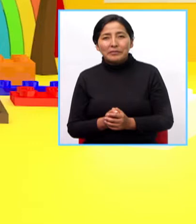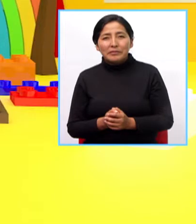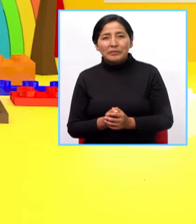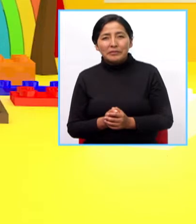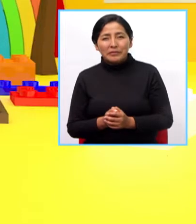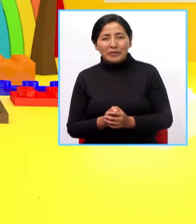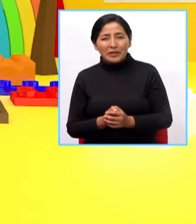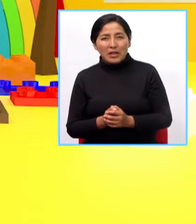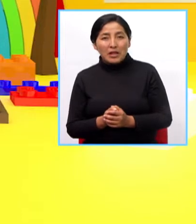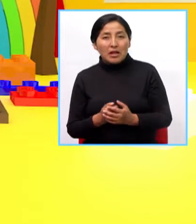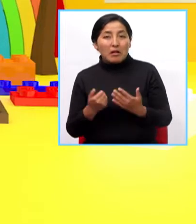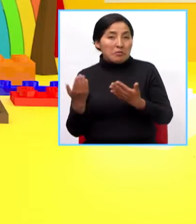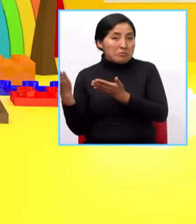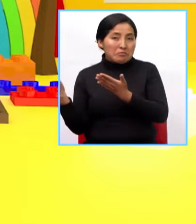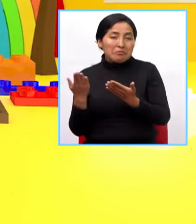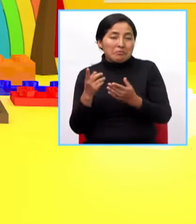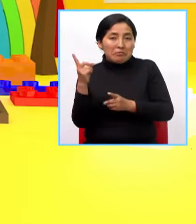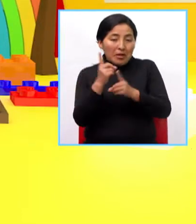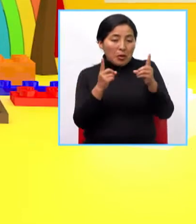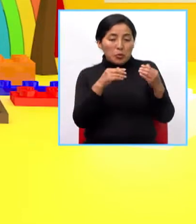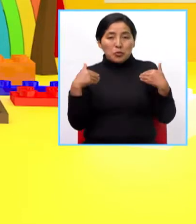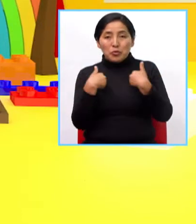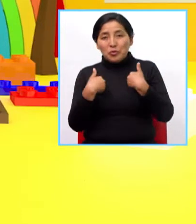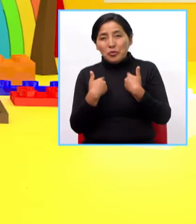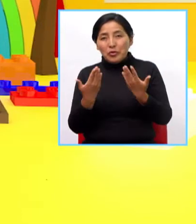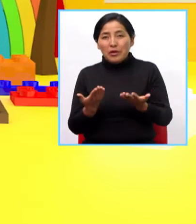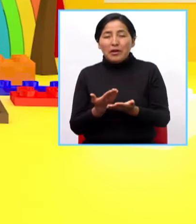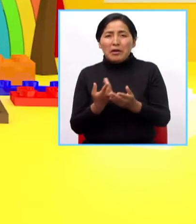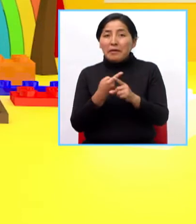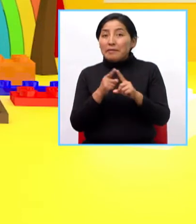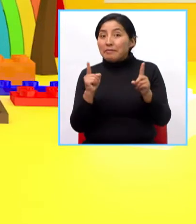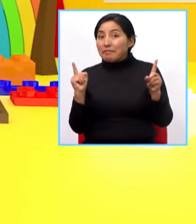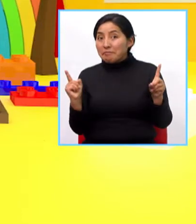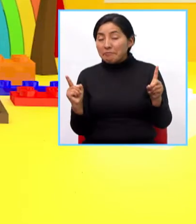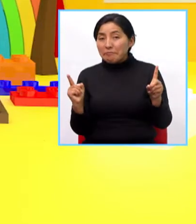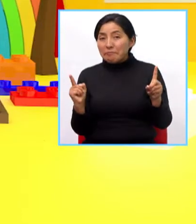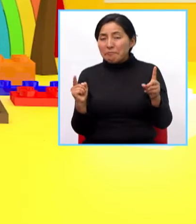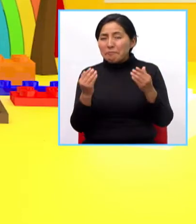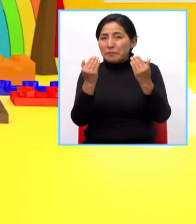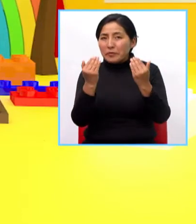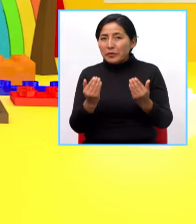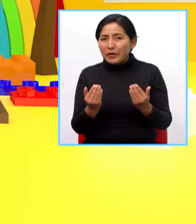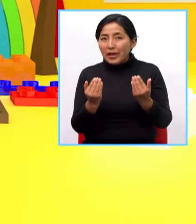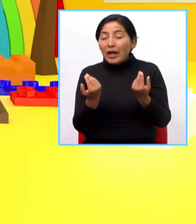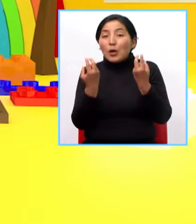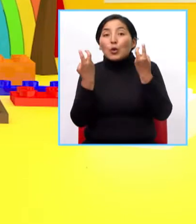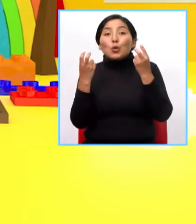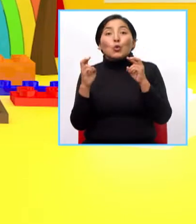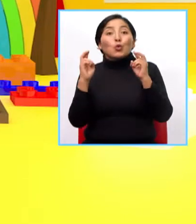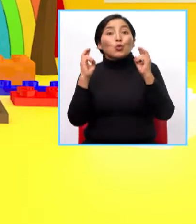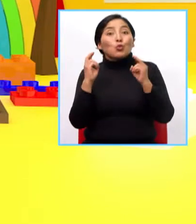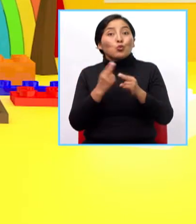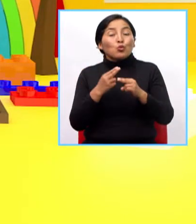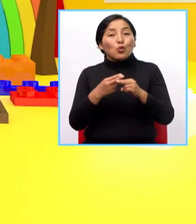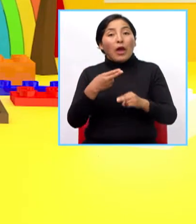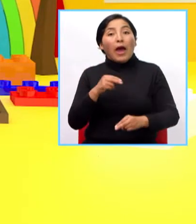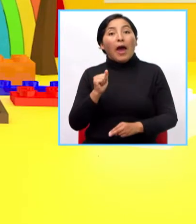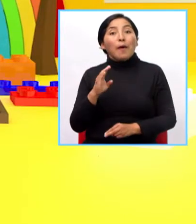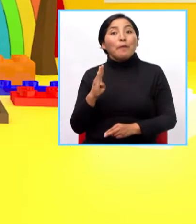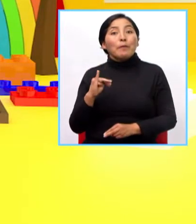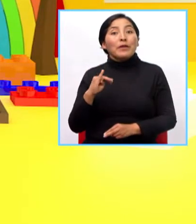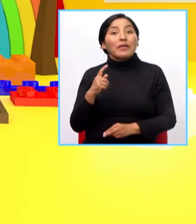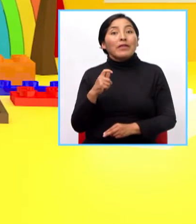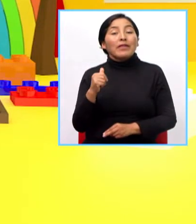trae algunos animalitos, sin embargo hoy día nuestro tema se trata sobre el